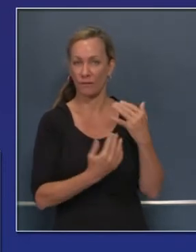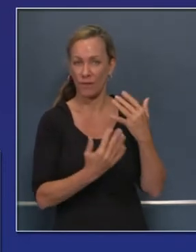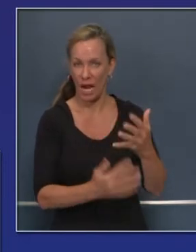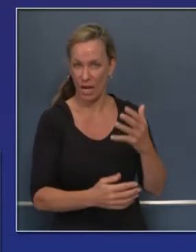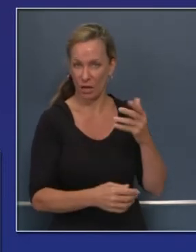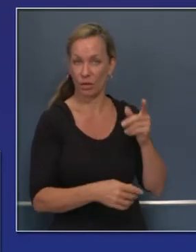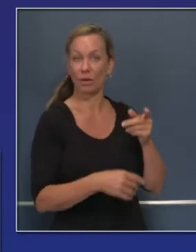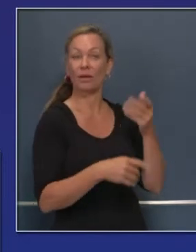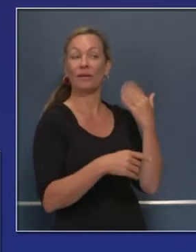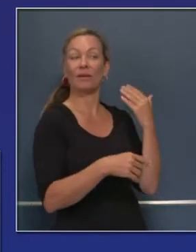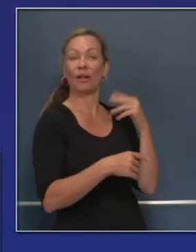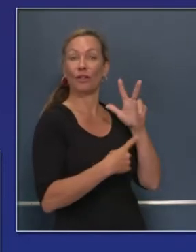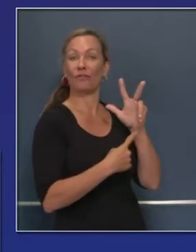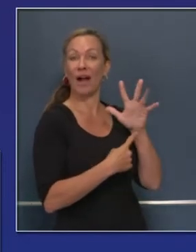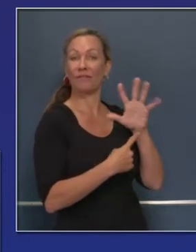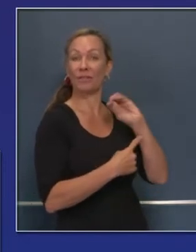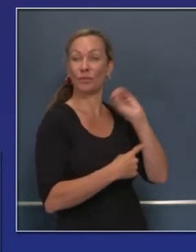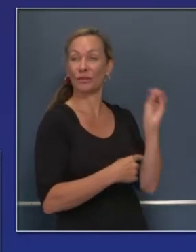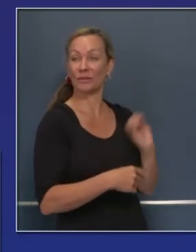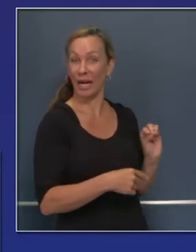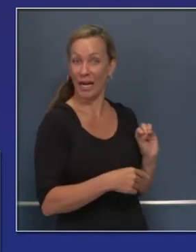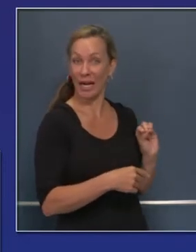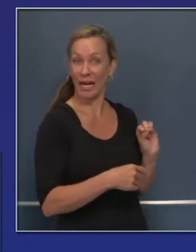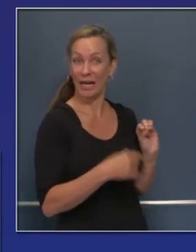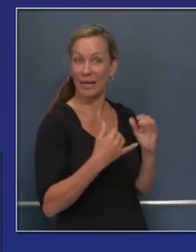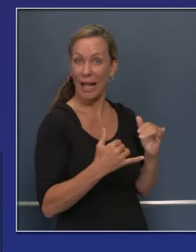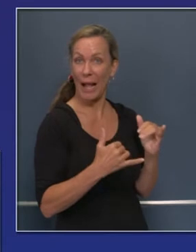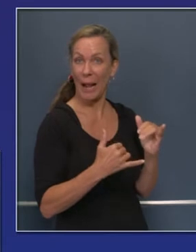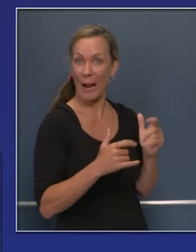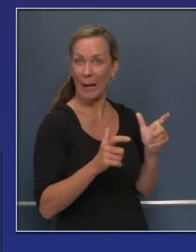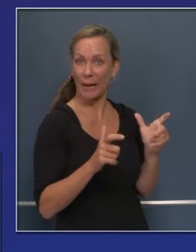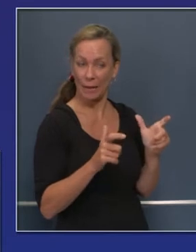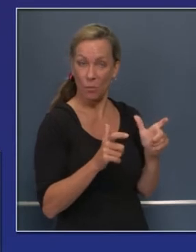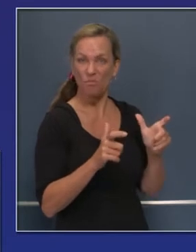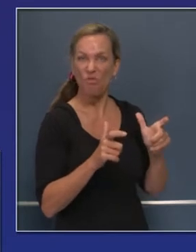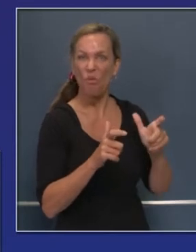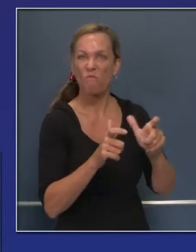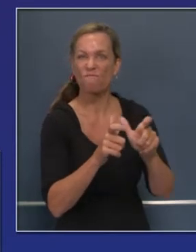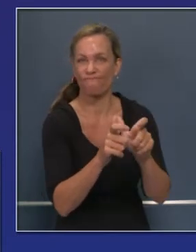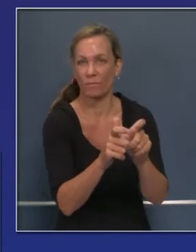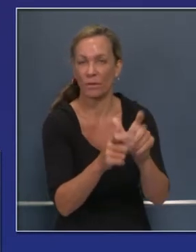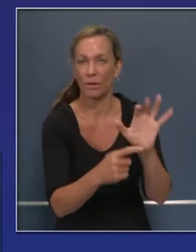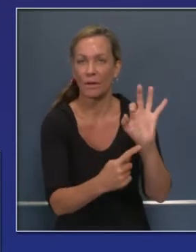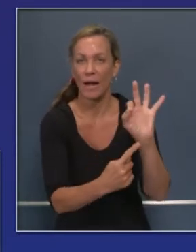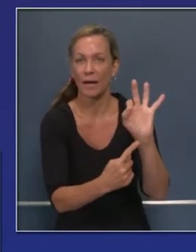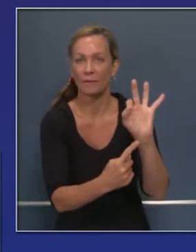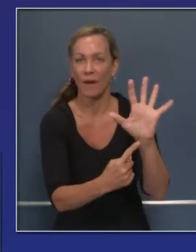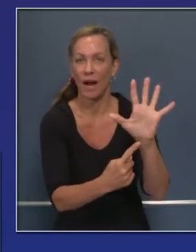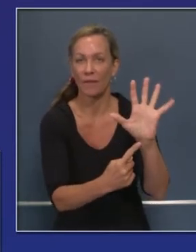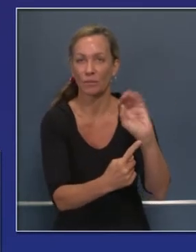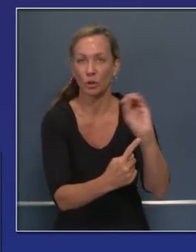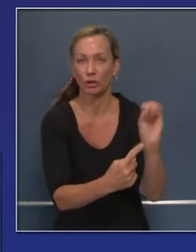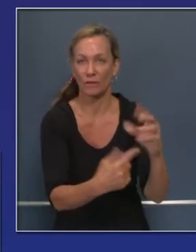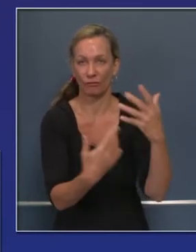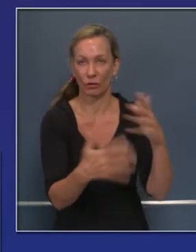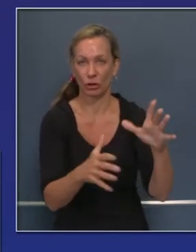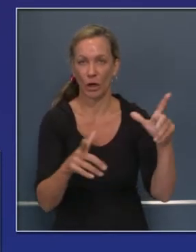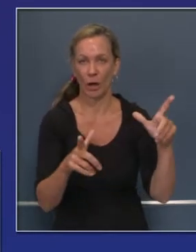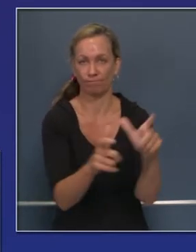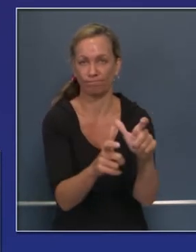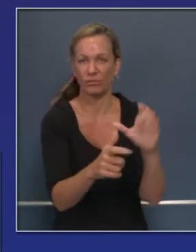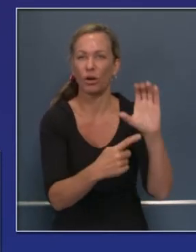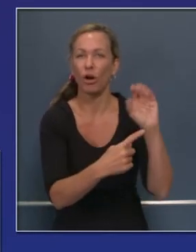hoy 93% contenido. Señalo entonces este progreso porque esto es un testimonio de los